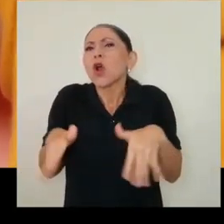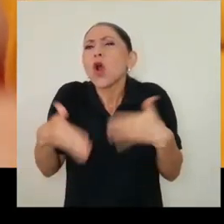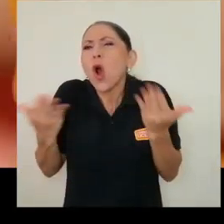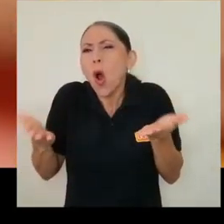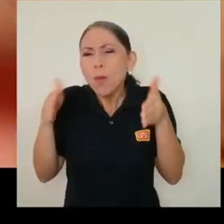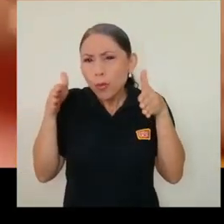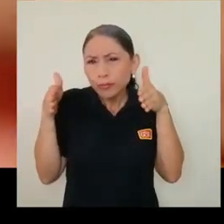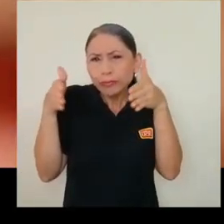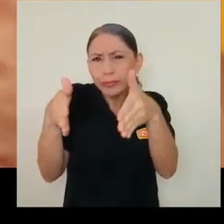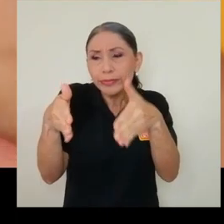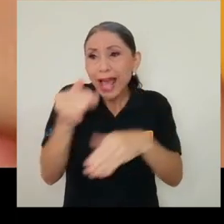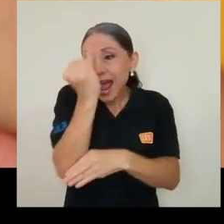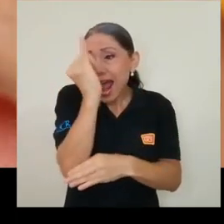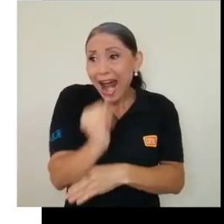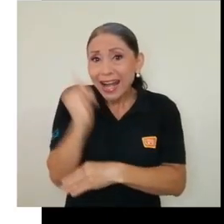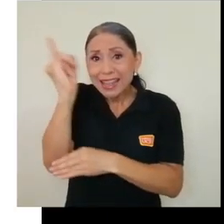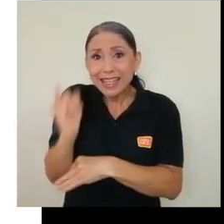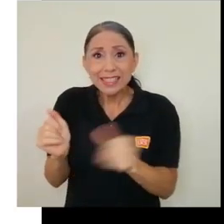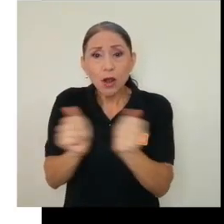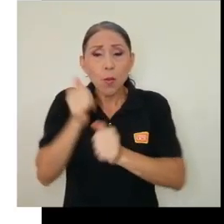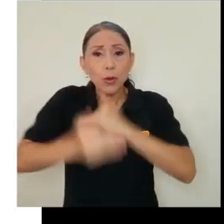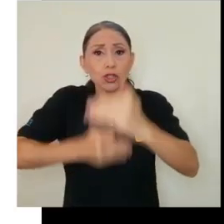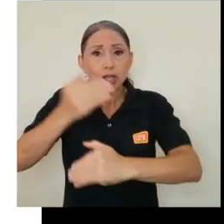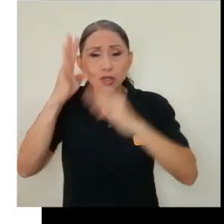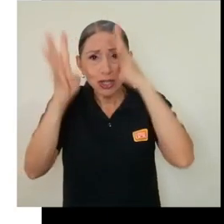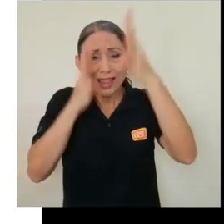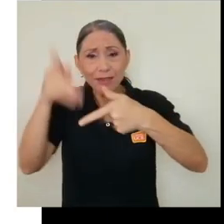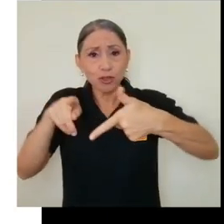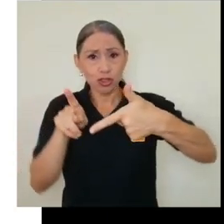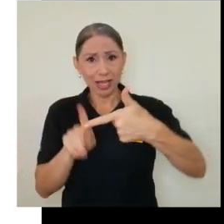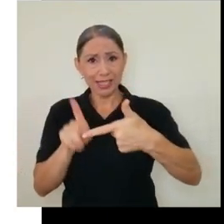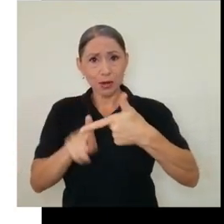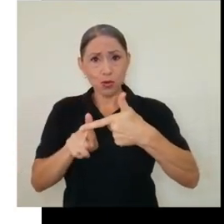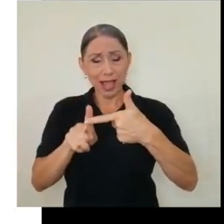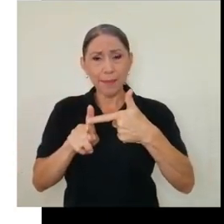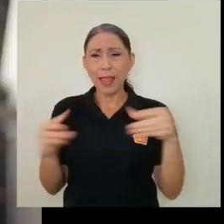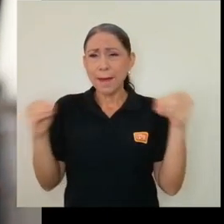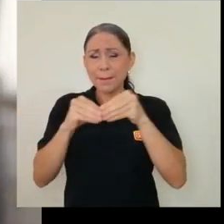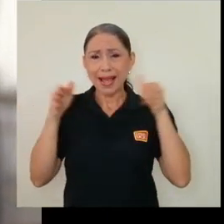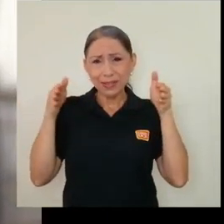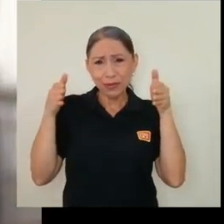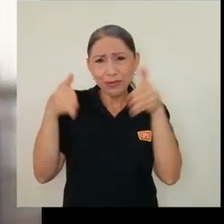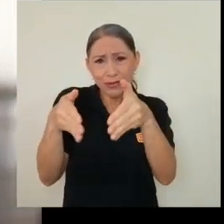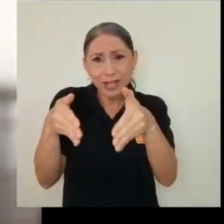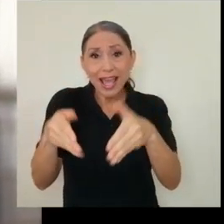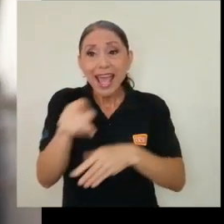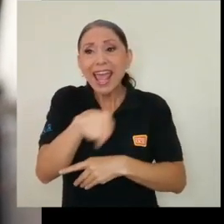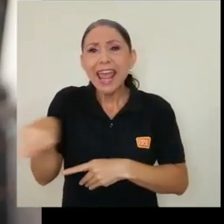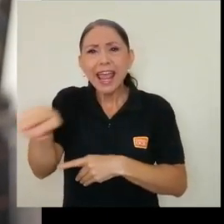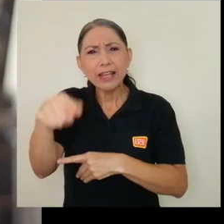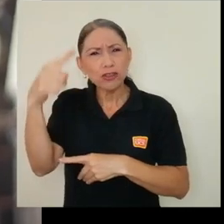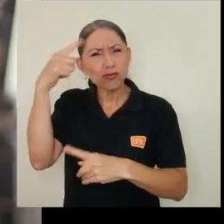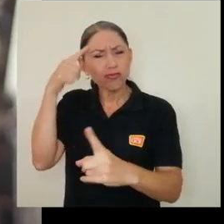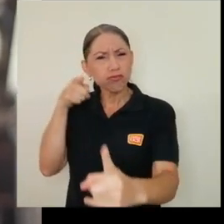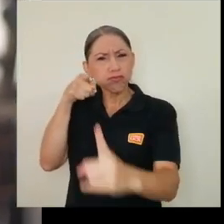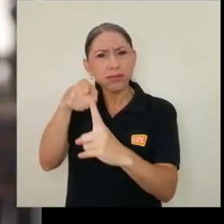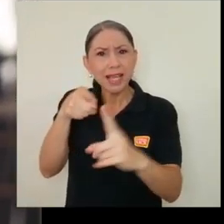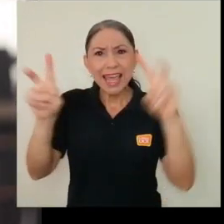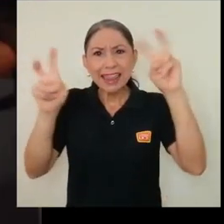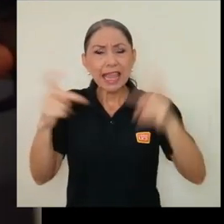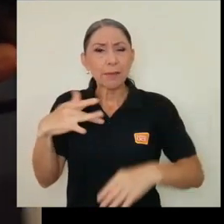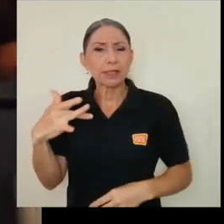artista para con sus procesos creativos y la segunda se enfoca más en las fijaciones que tienen sobre temas que las apasionen y definen.